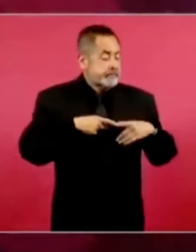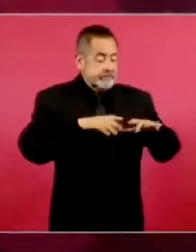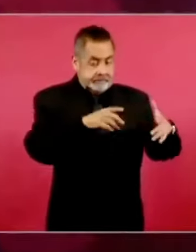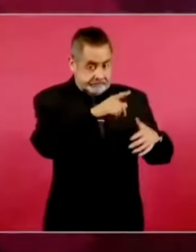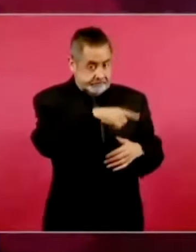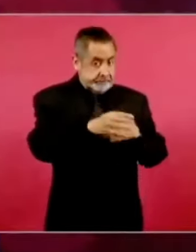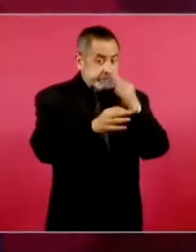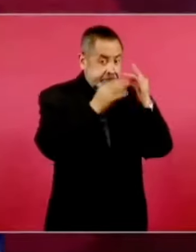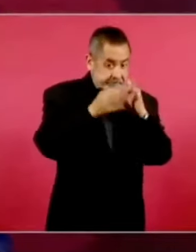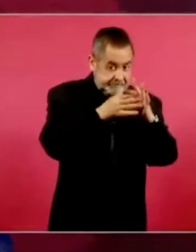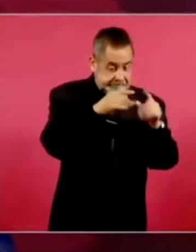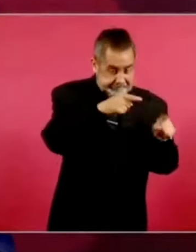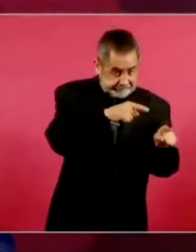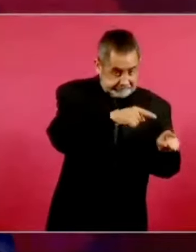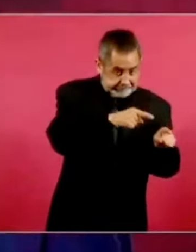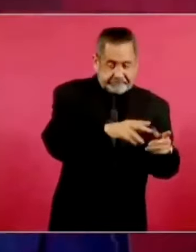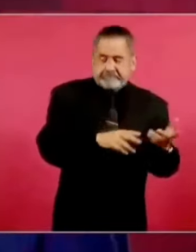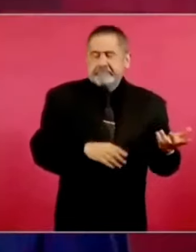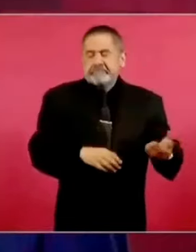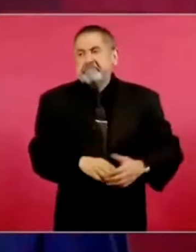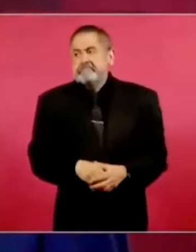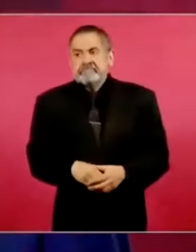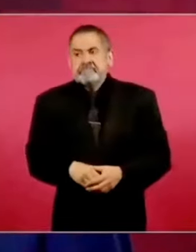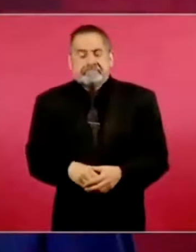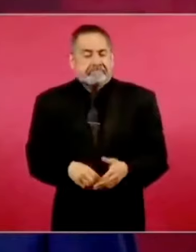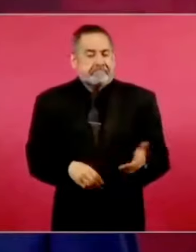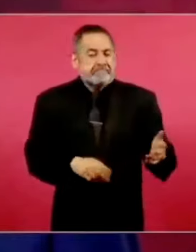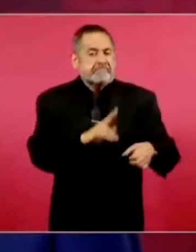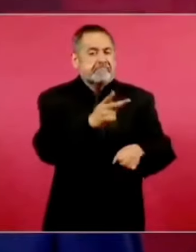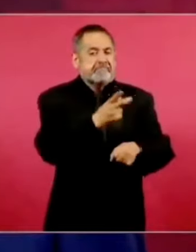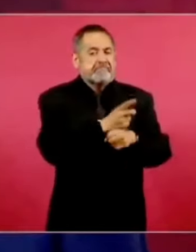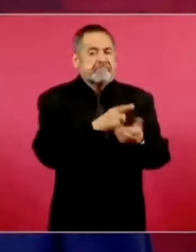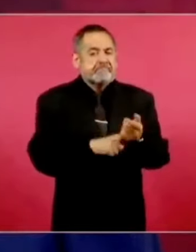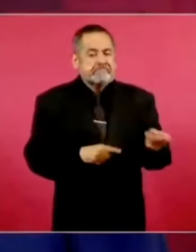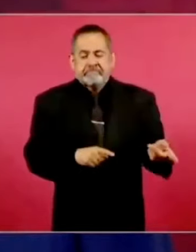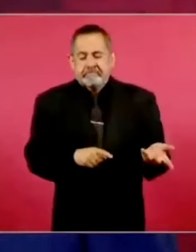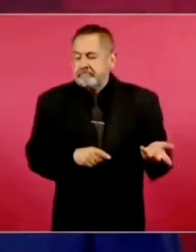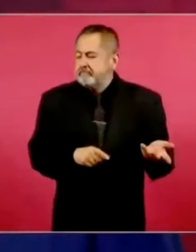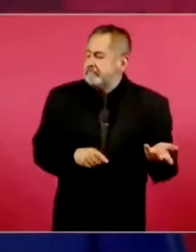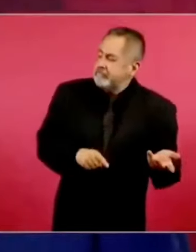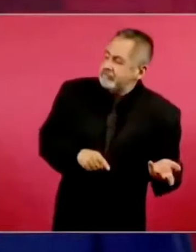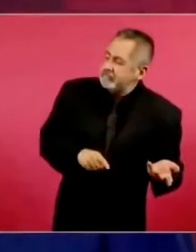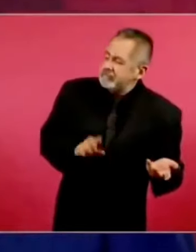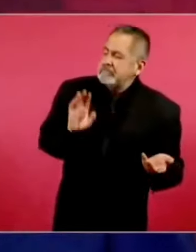o no lo saben